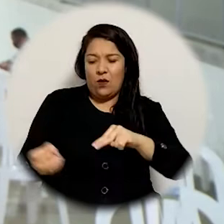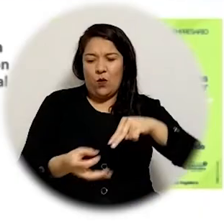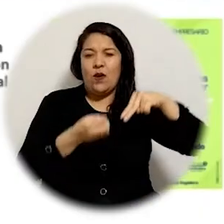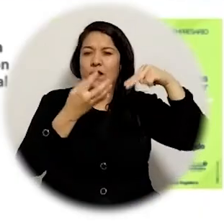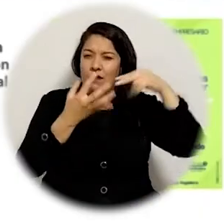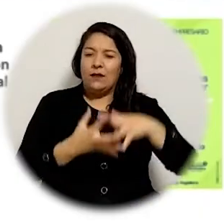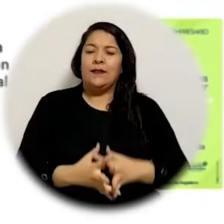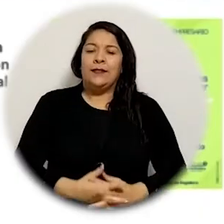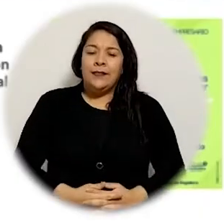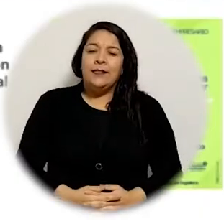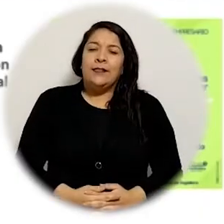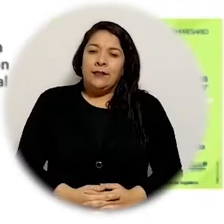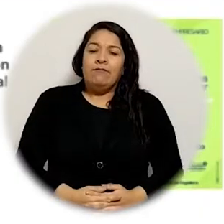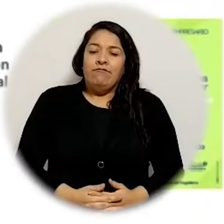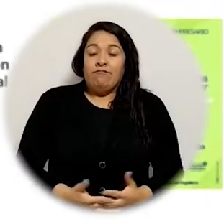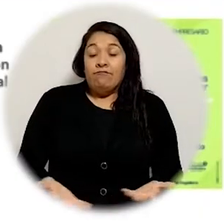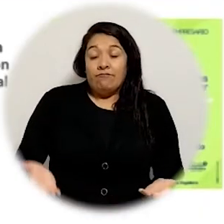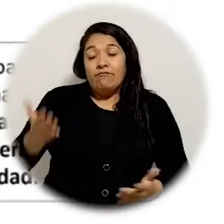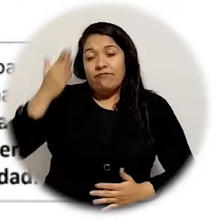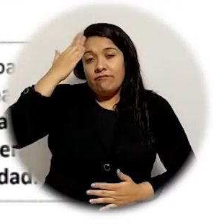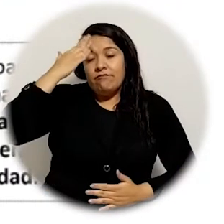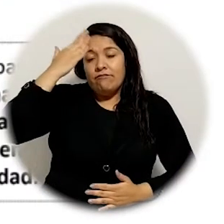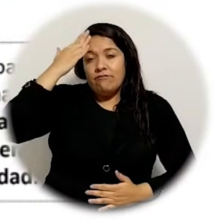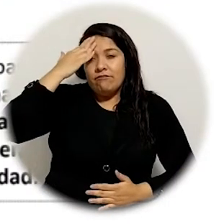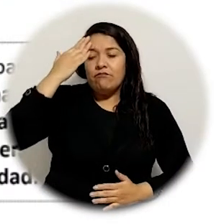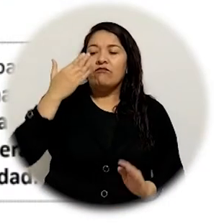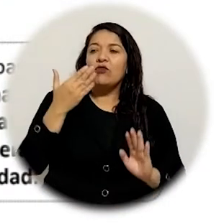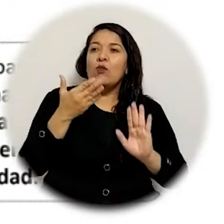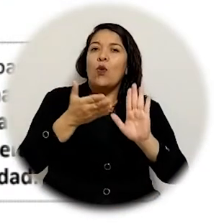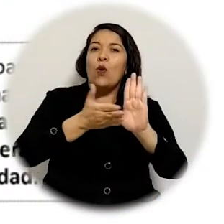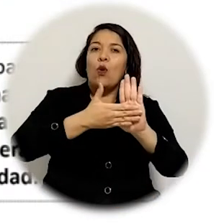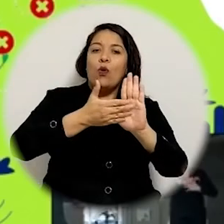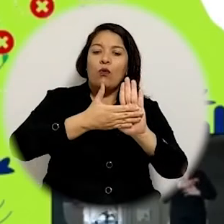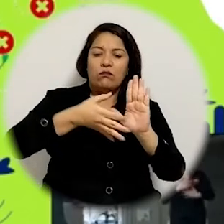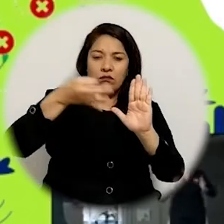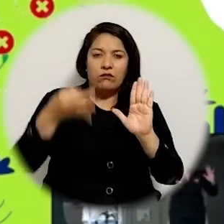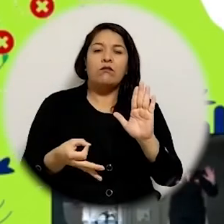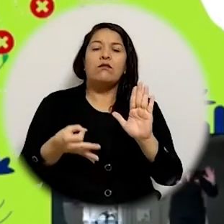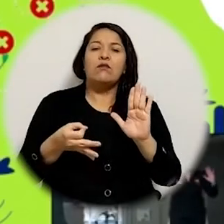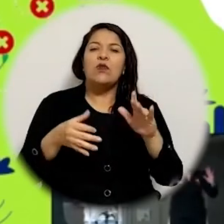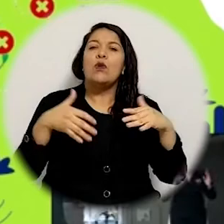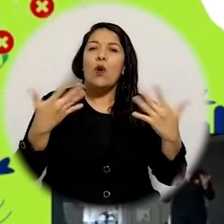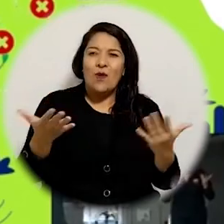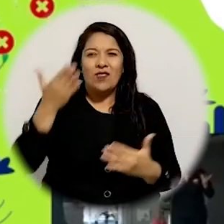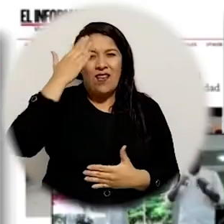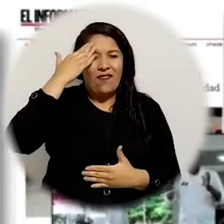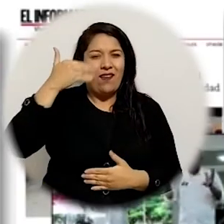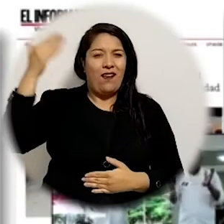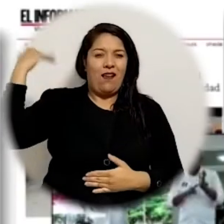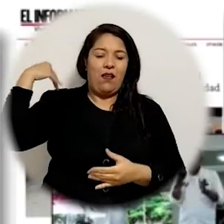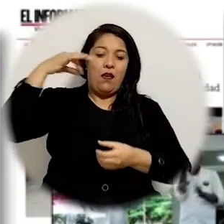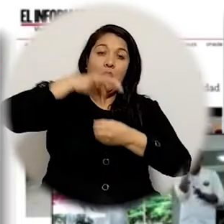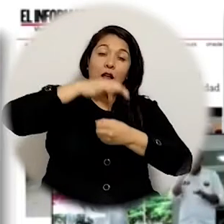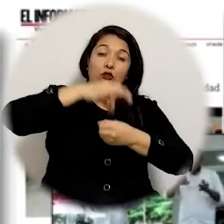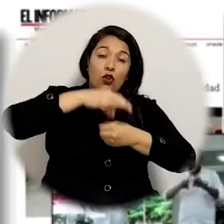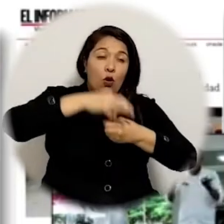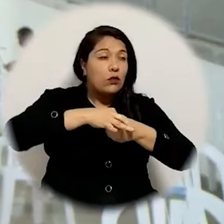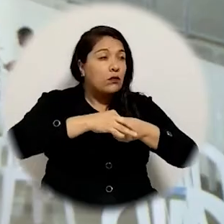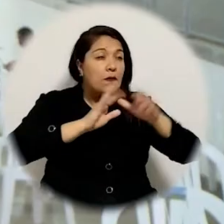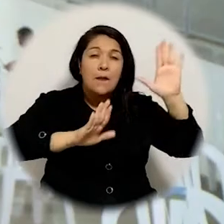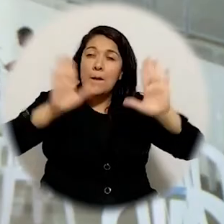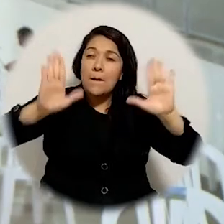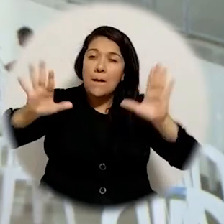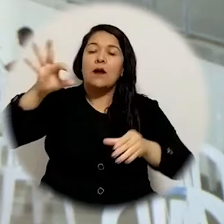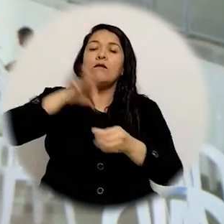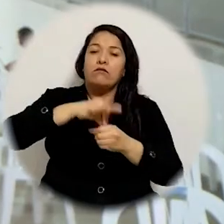su plan de gobierno lo cual se ha visto reflejado no solamente en infraestructuras sino en la obtención de la excelencia educativa y mejorar la calidad